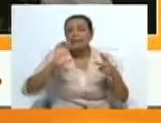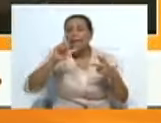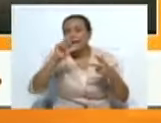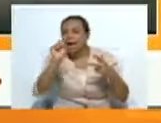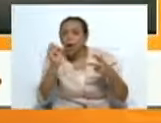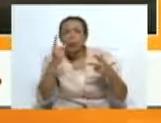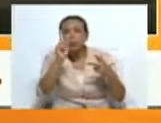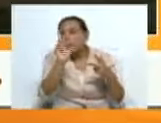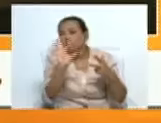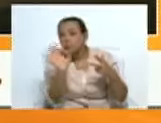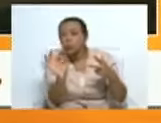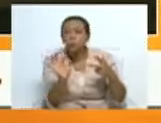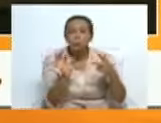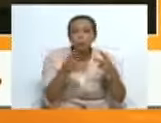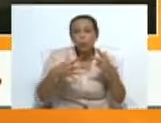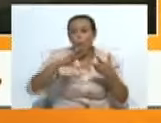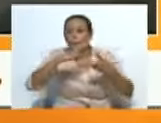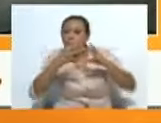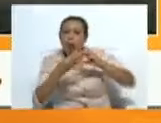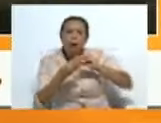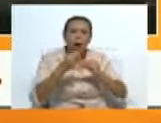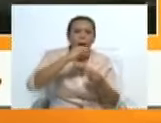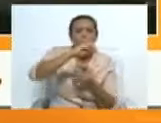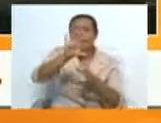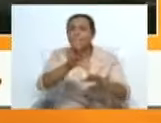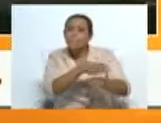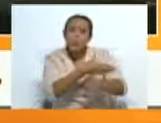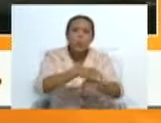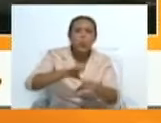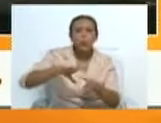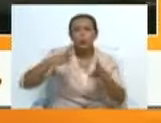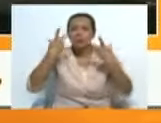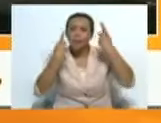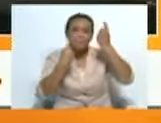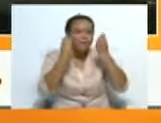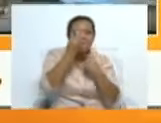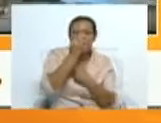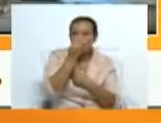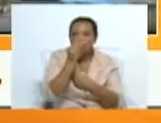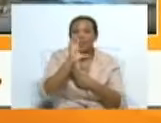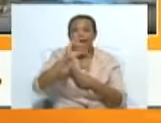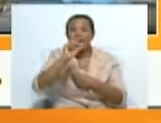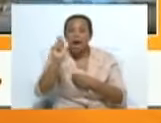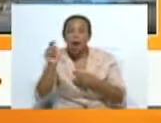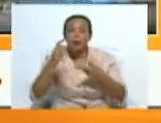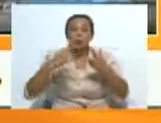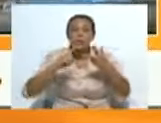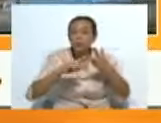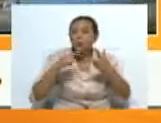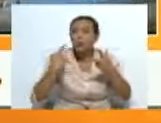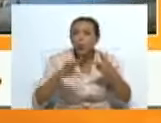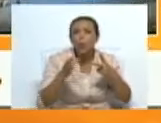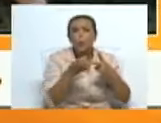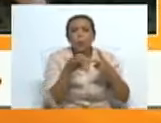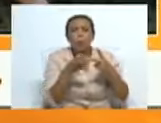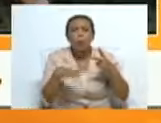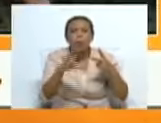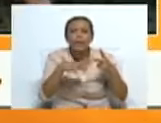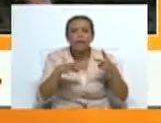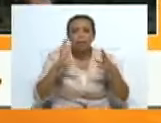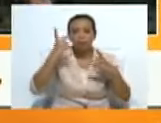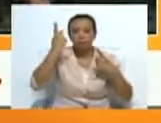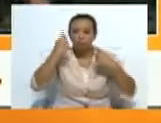que hace un clown musical, juguetón, llamado Clown Cierto. Y un grupo de teatro de